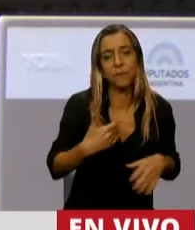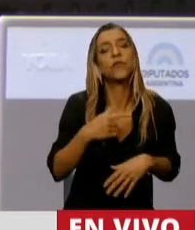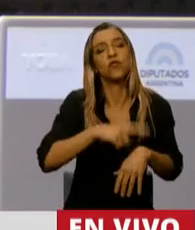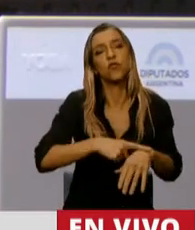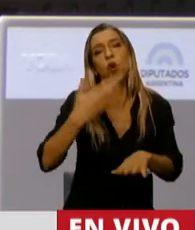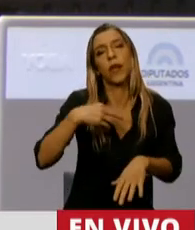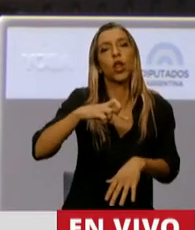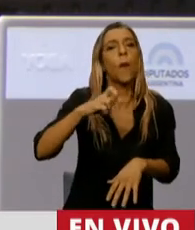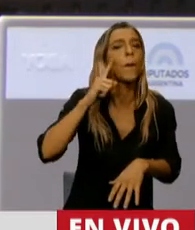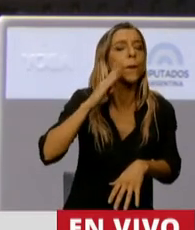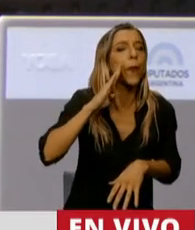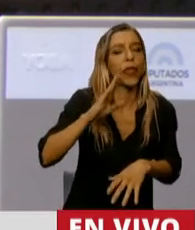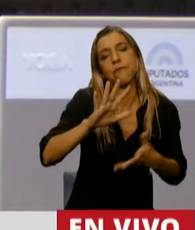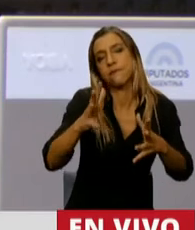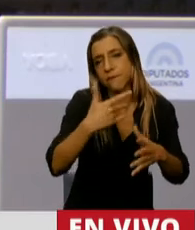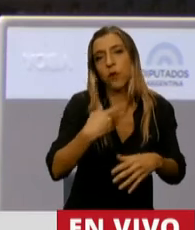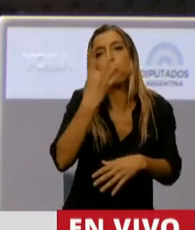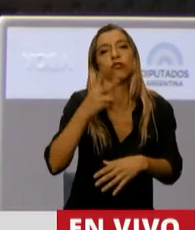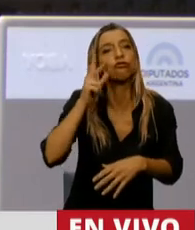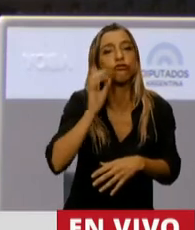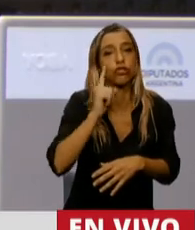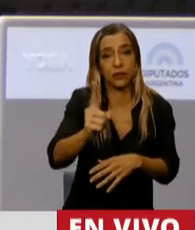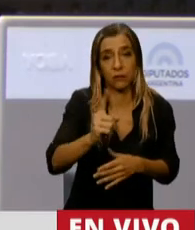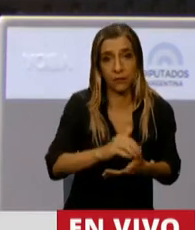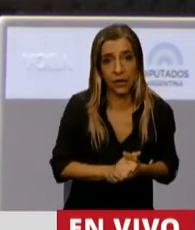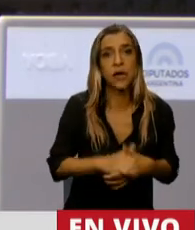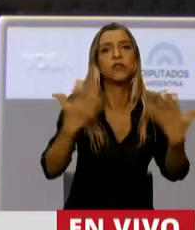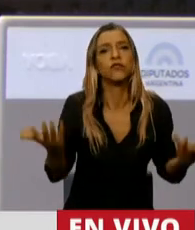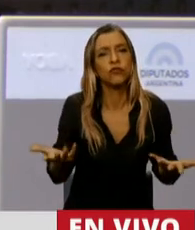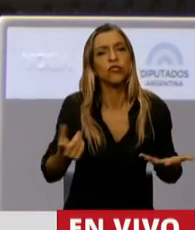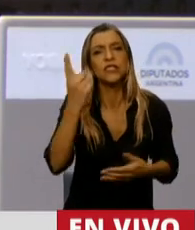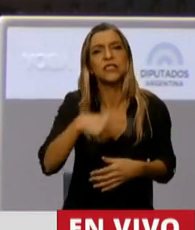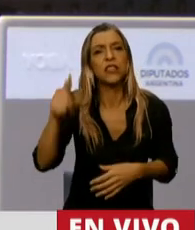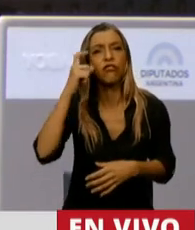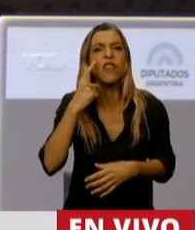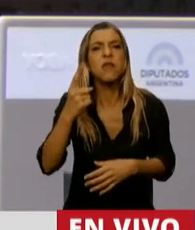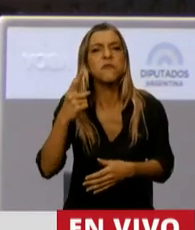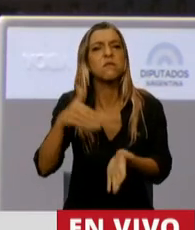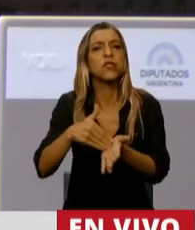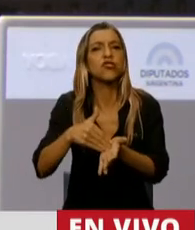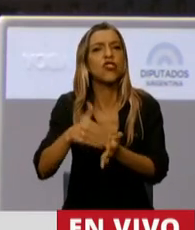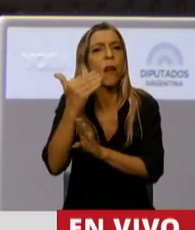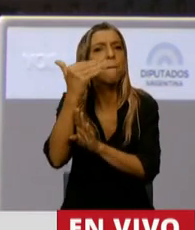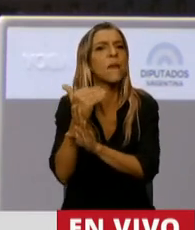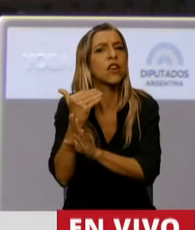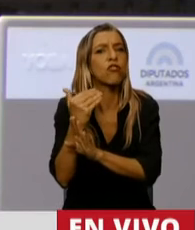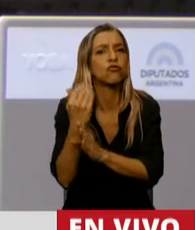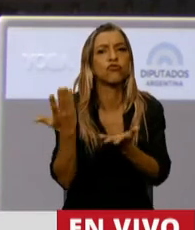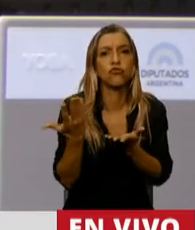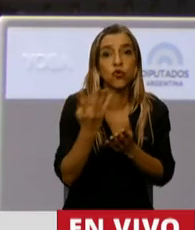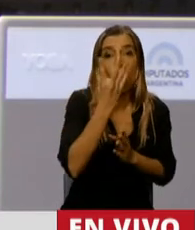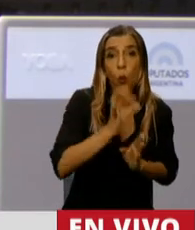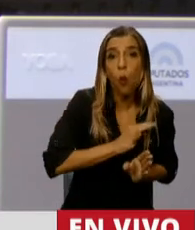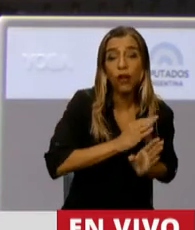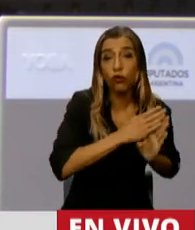es preciso exacto, era 480 mil. O sea, 110 mil millones de dólares menos en 4 años